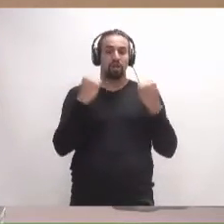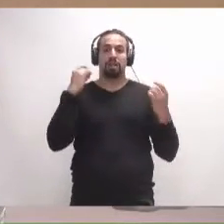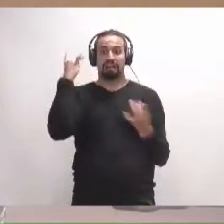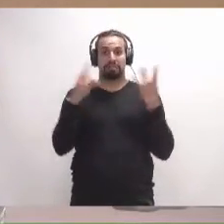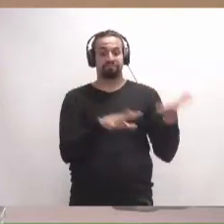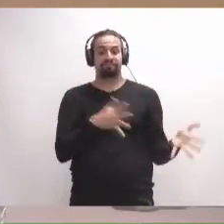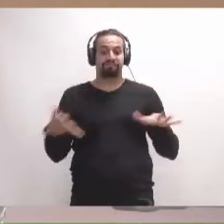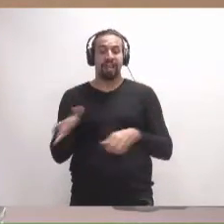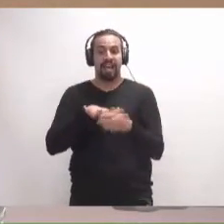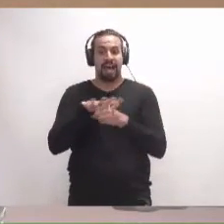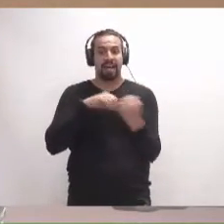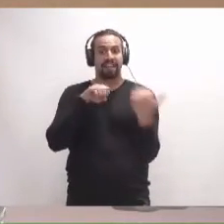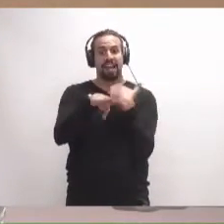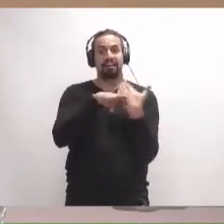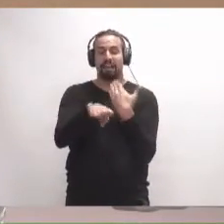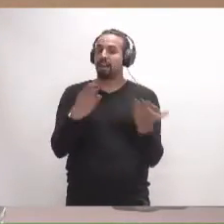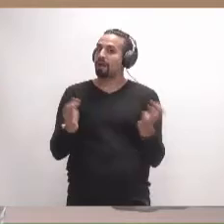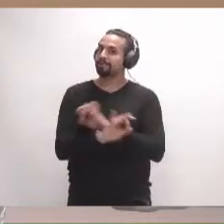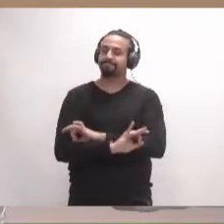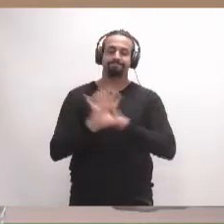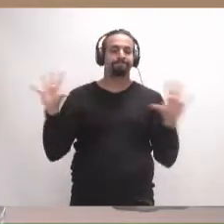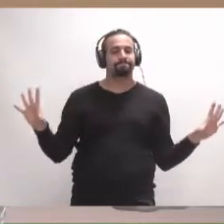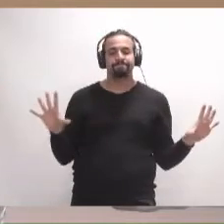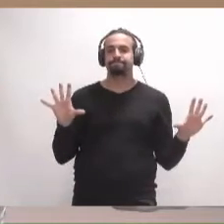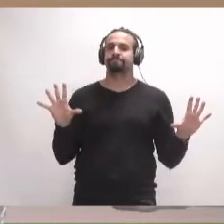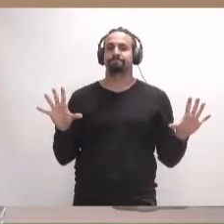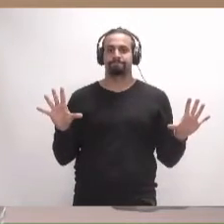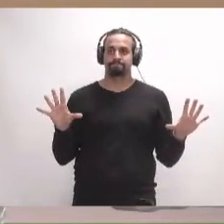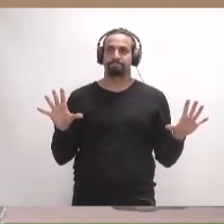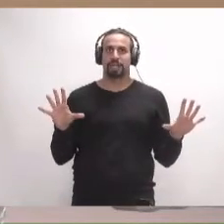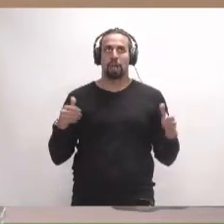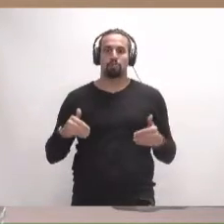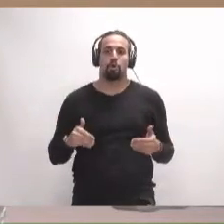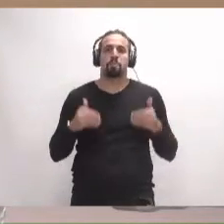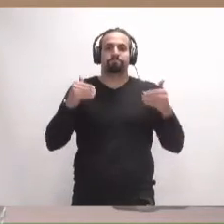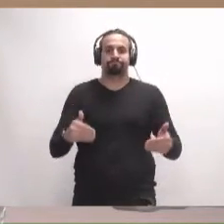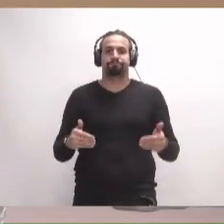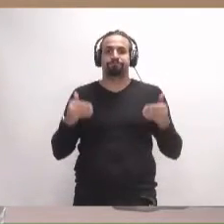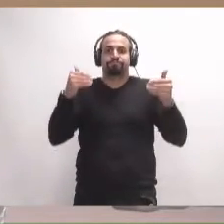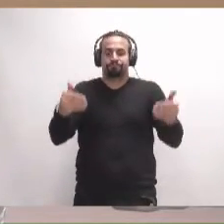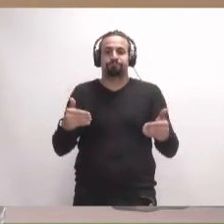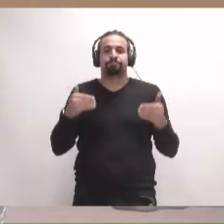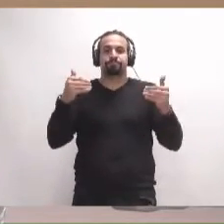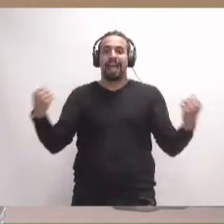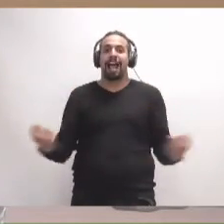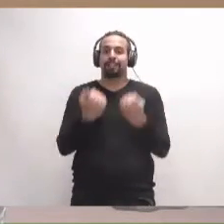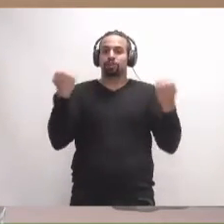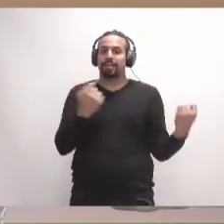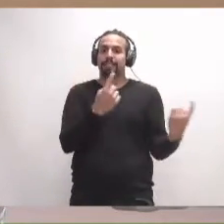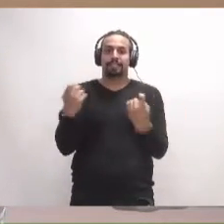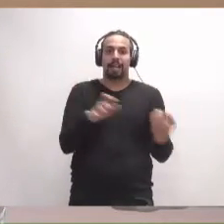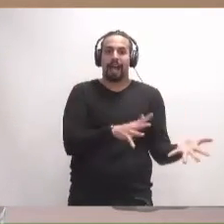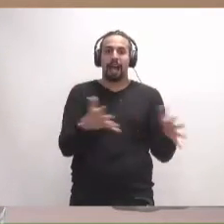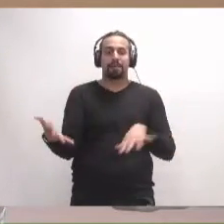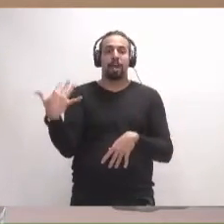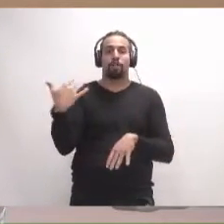por parte del área de carreteras, que está dejando o posponiendo las actuaciones necesarias a realizar en una